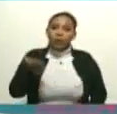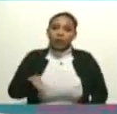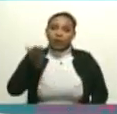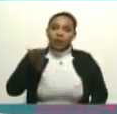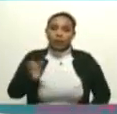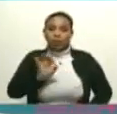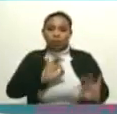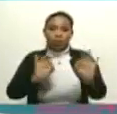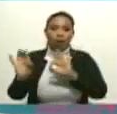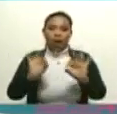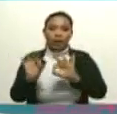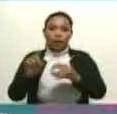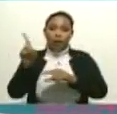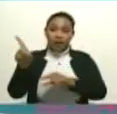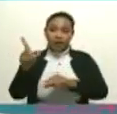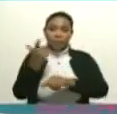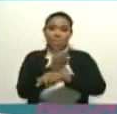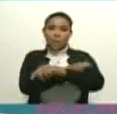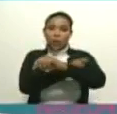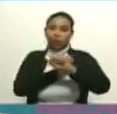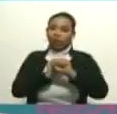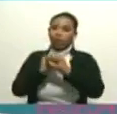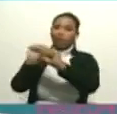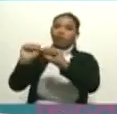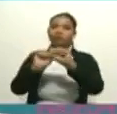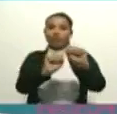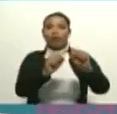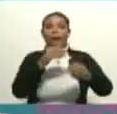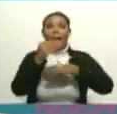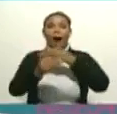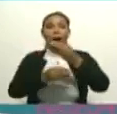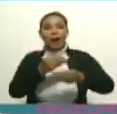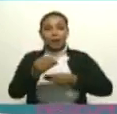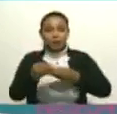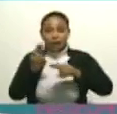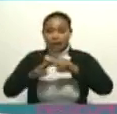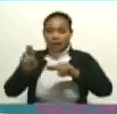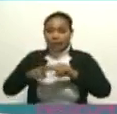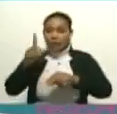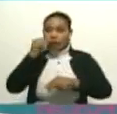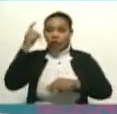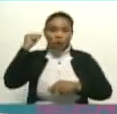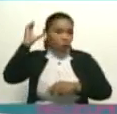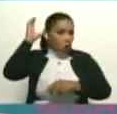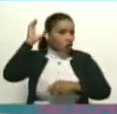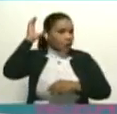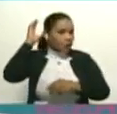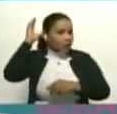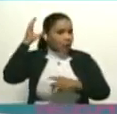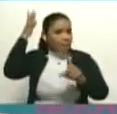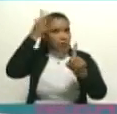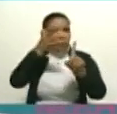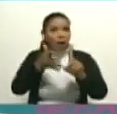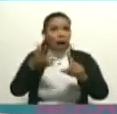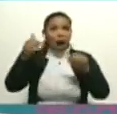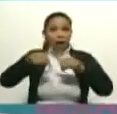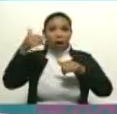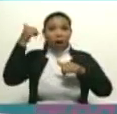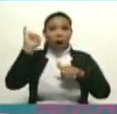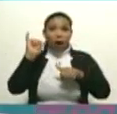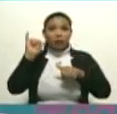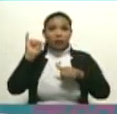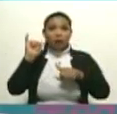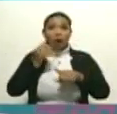teatro. Es la vacuna más grande para sembrar valores en niños, niñas y jóvenes. Y por eso tenemos aquí una actriz